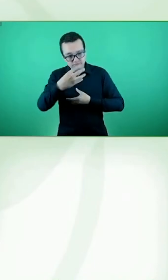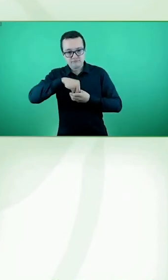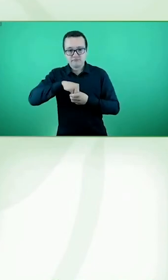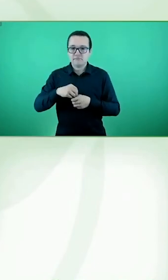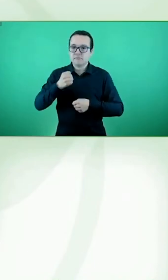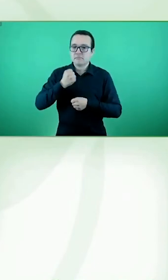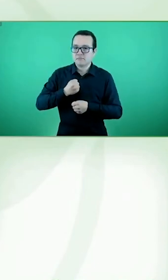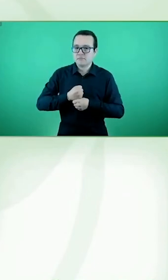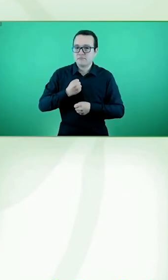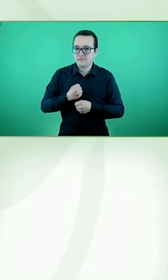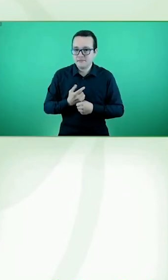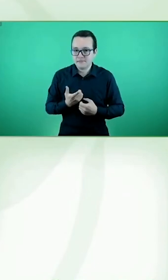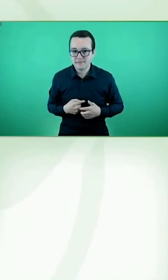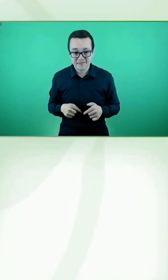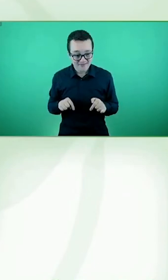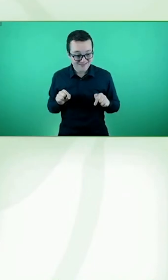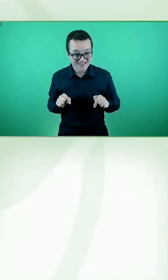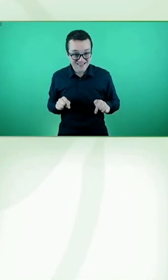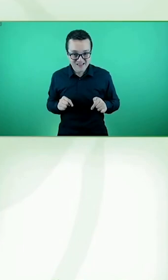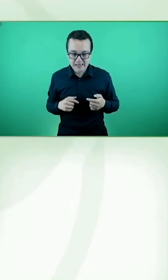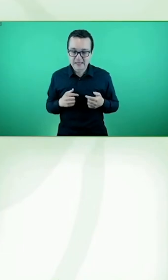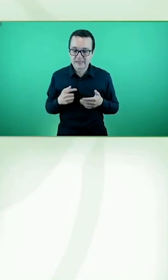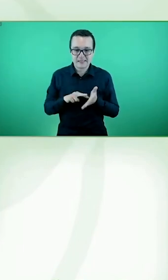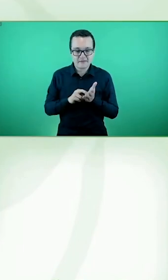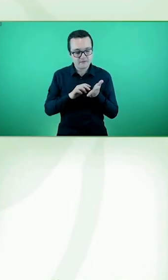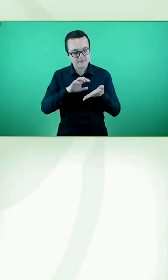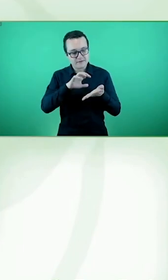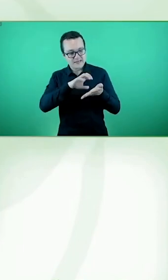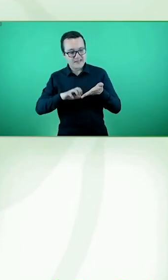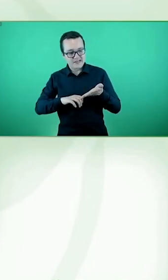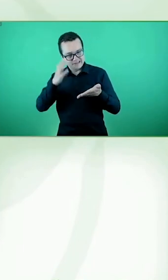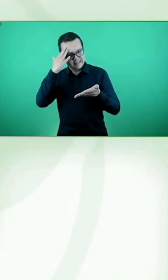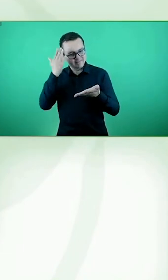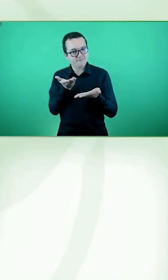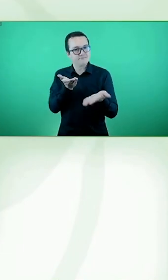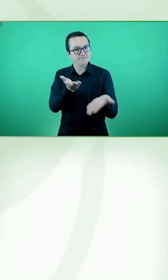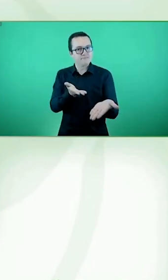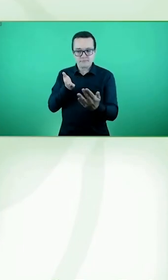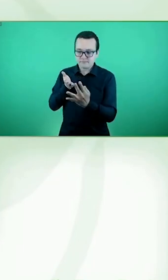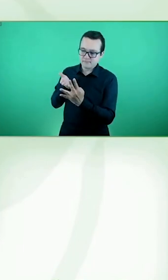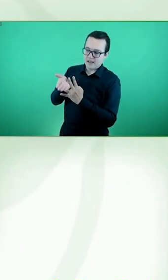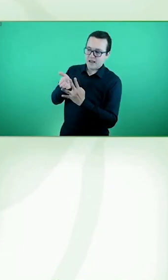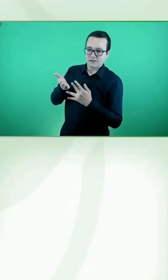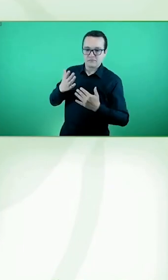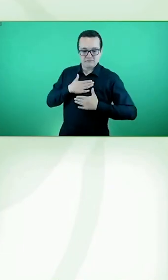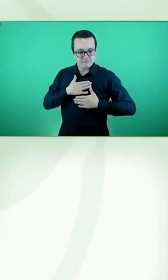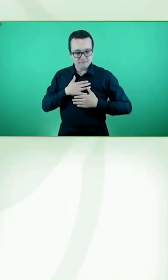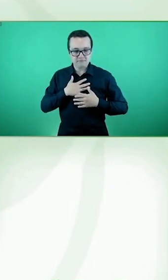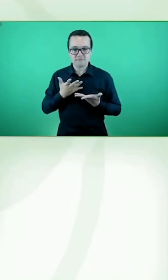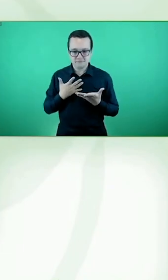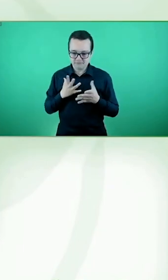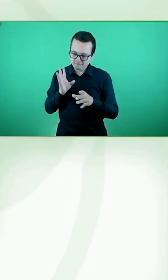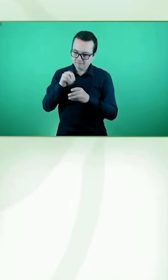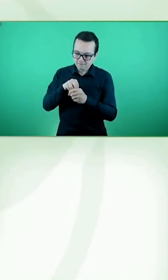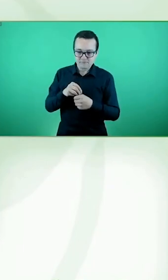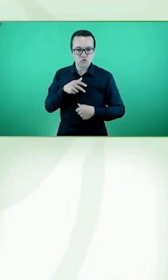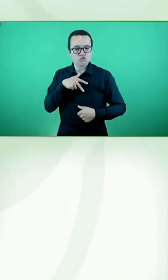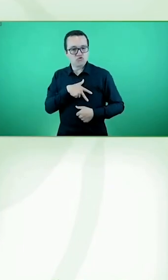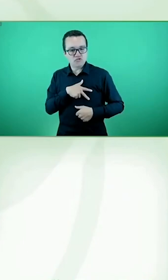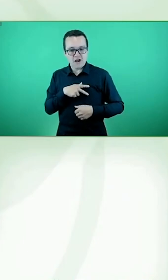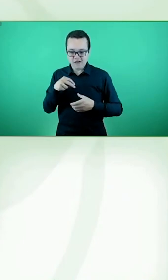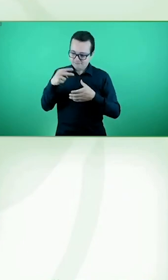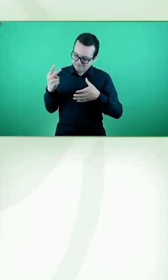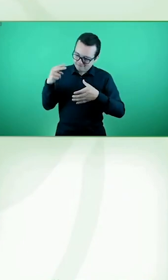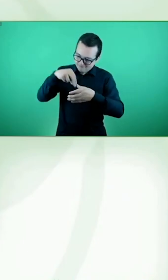acceso a disfrutar de los derechos de ciudadanía y también a beneficiarse de esa protección social, de esos